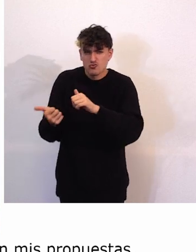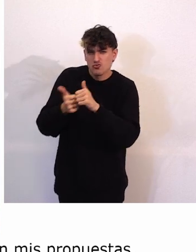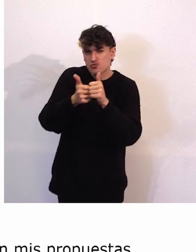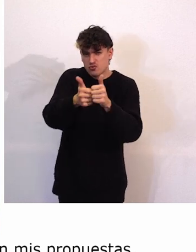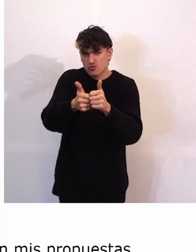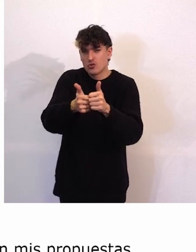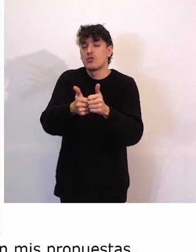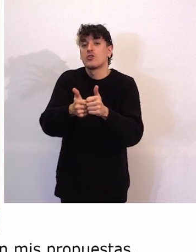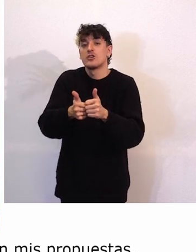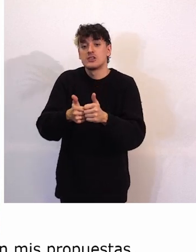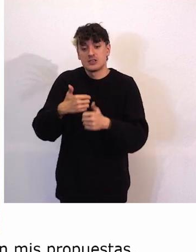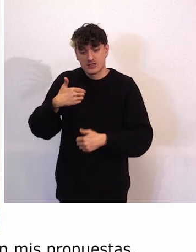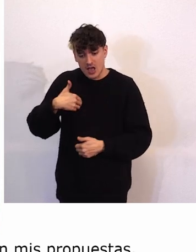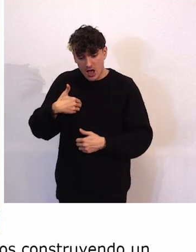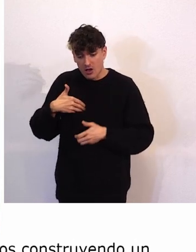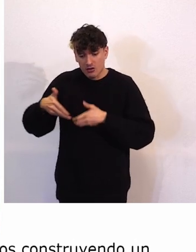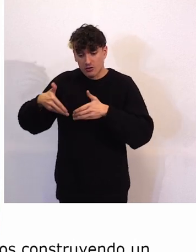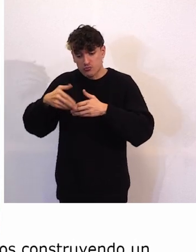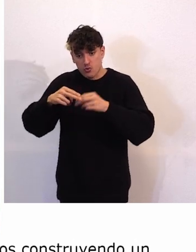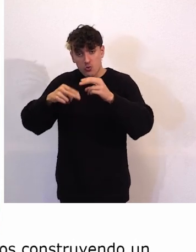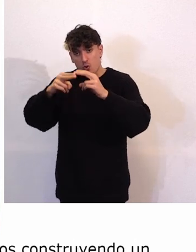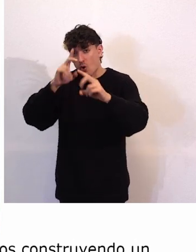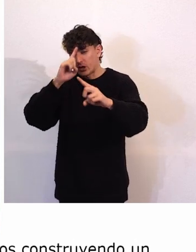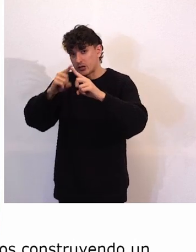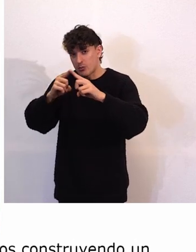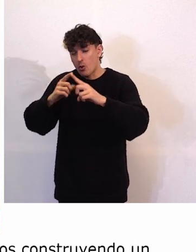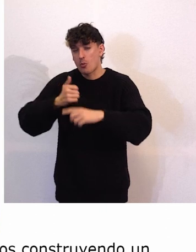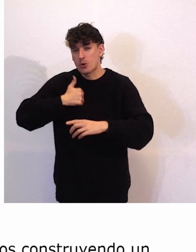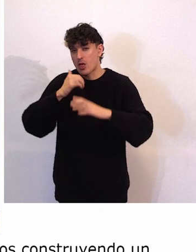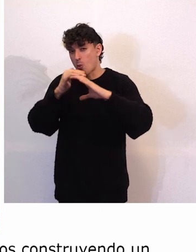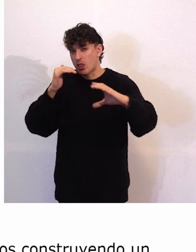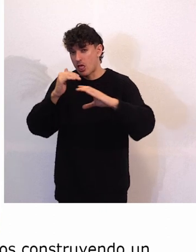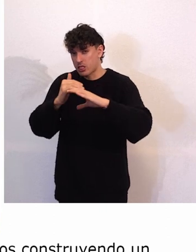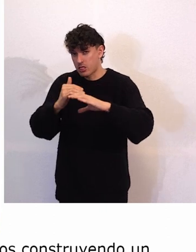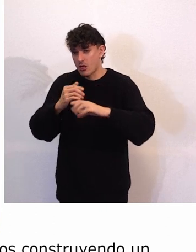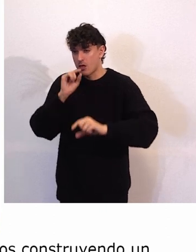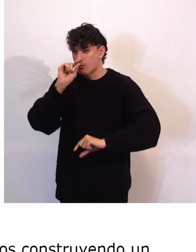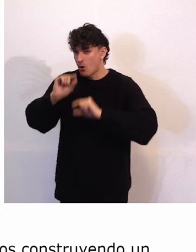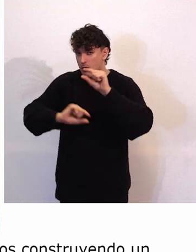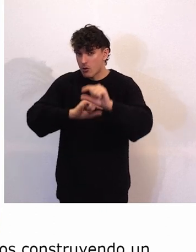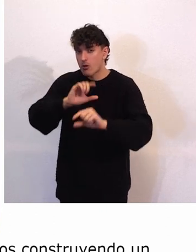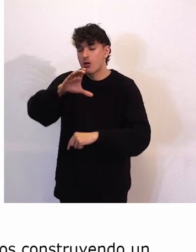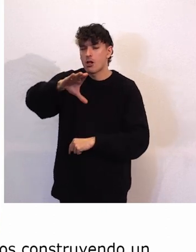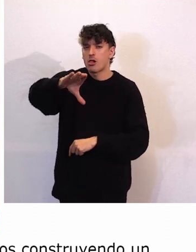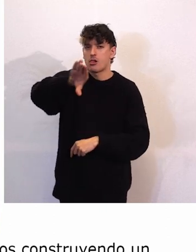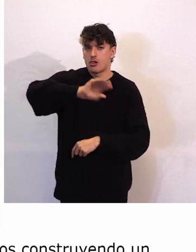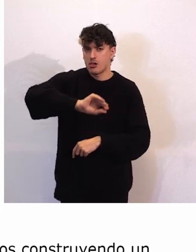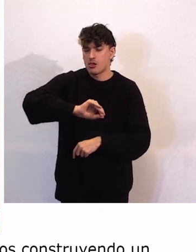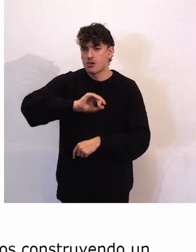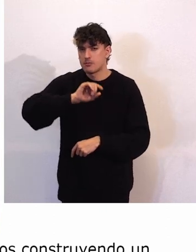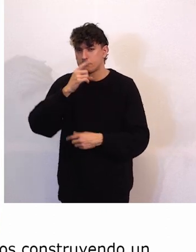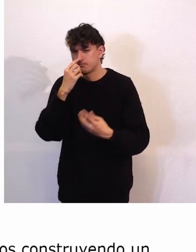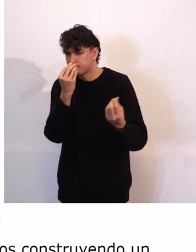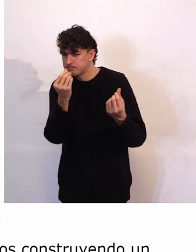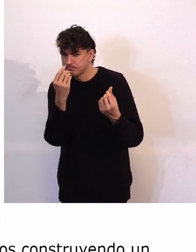de oportunidades. Poco a poco fui entendiendo, fui notando,